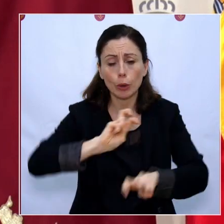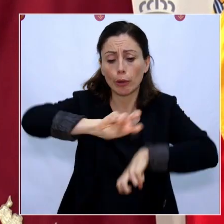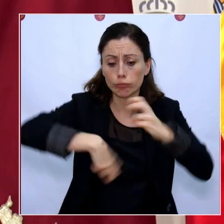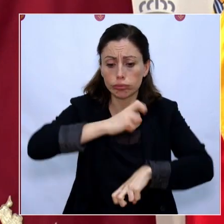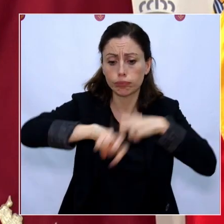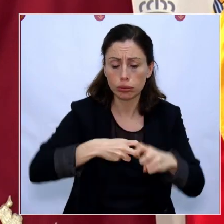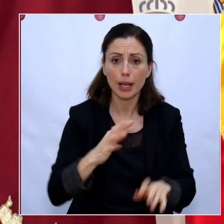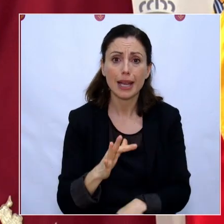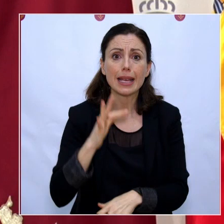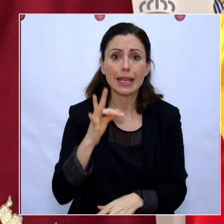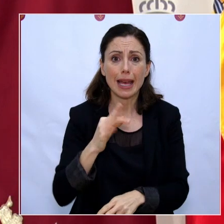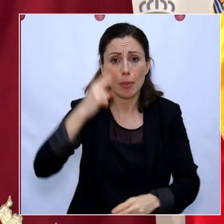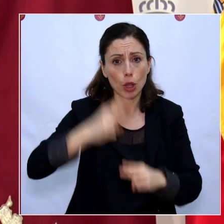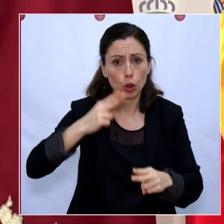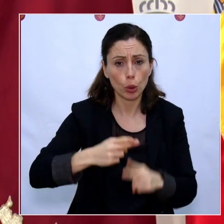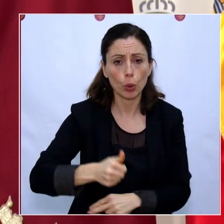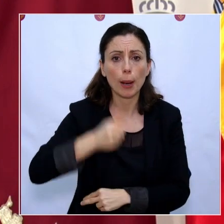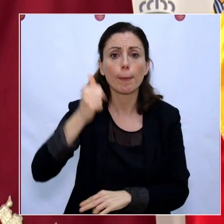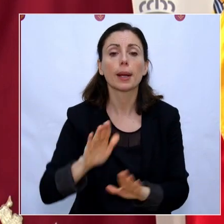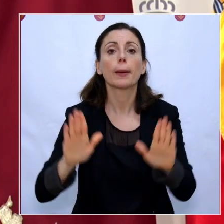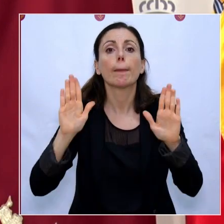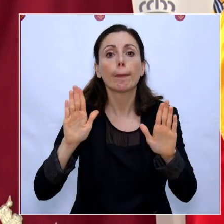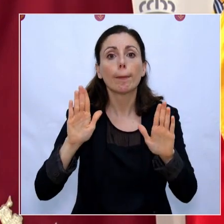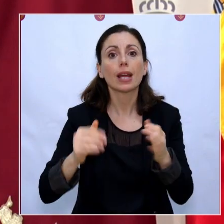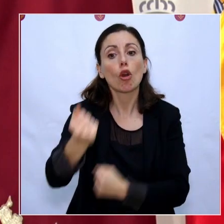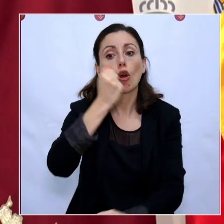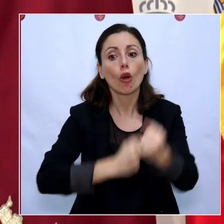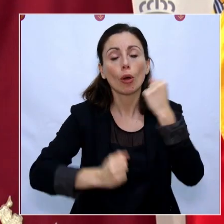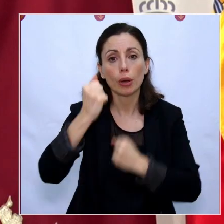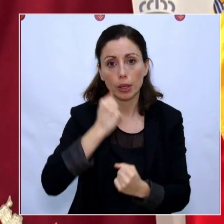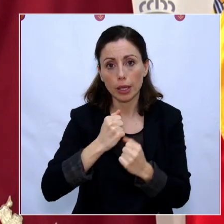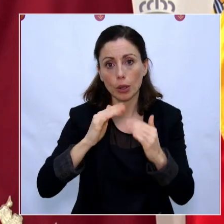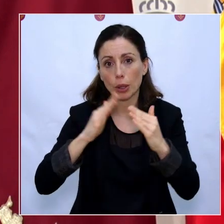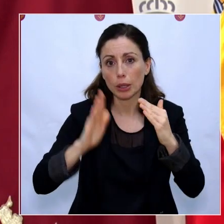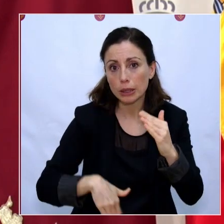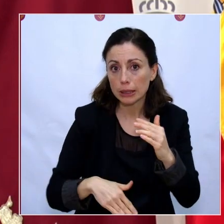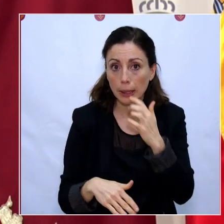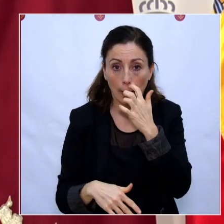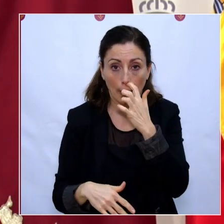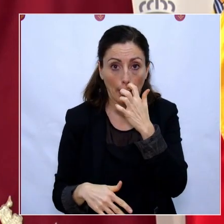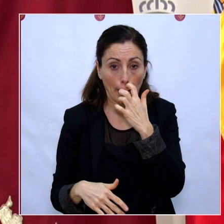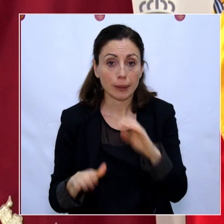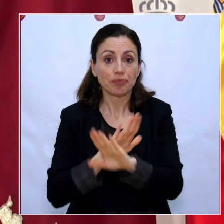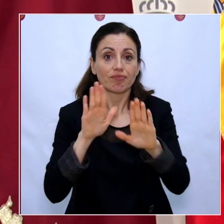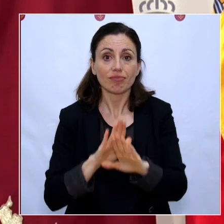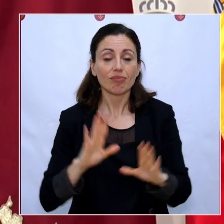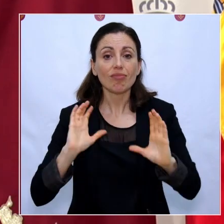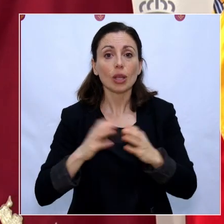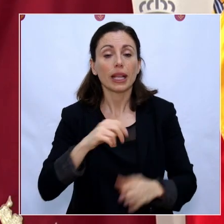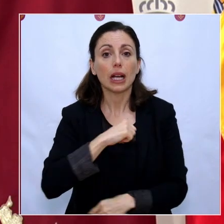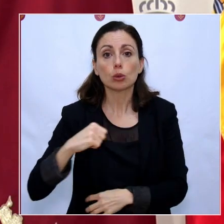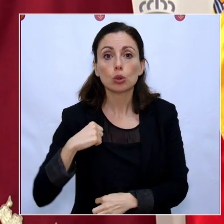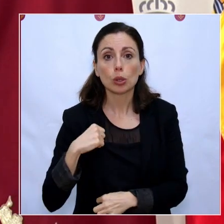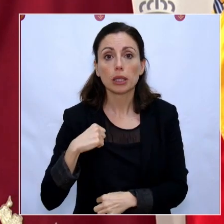restrictivas. Pero, desde luego, la caída de una economía de más del 1,5% no puede afrontarse desde las comunidades autónomas. Las